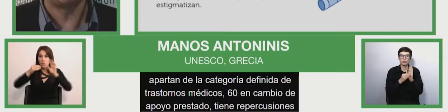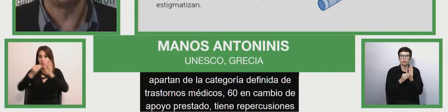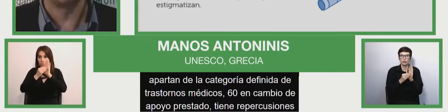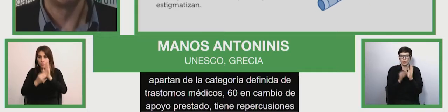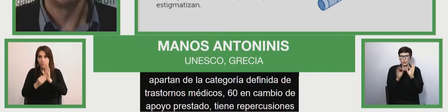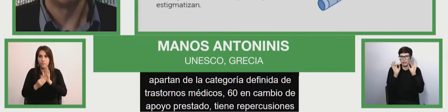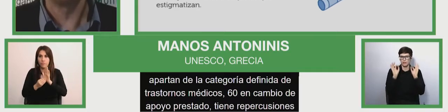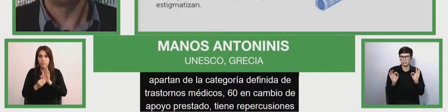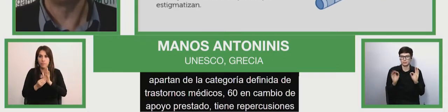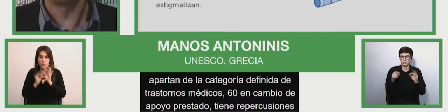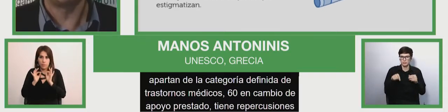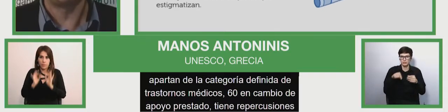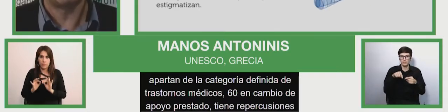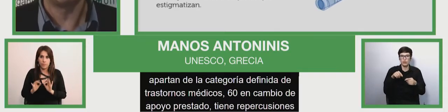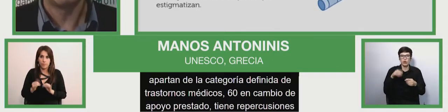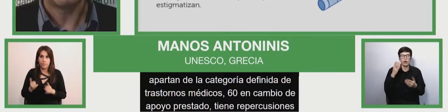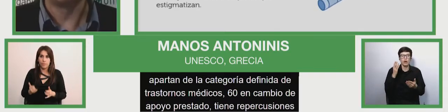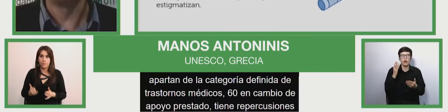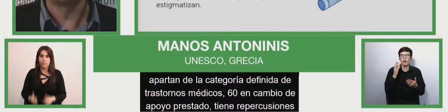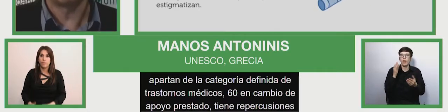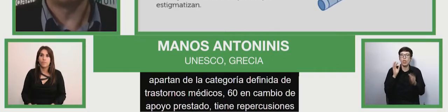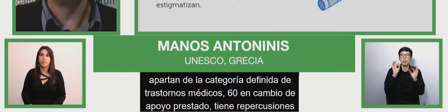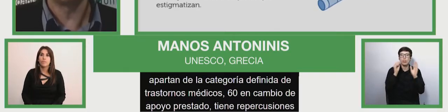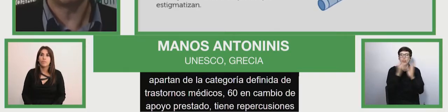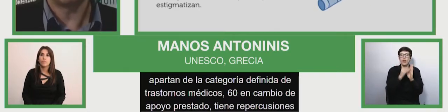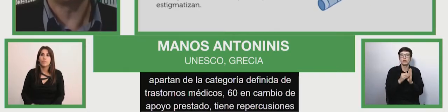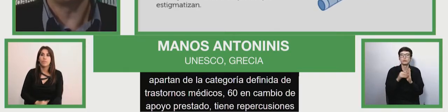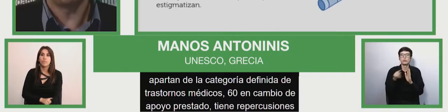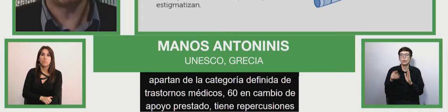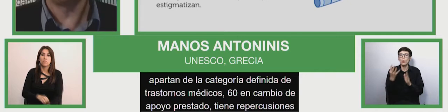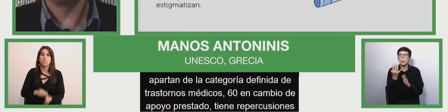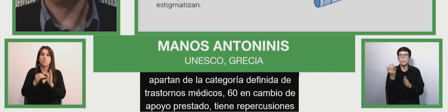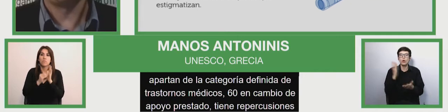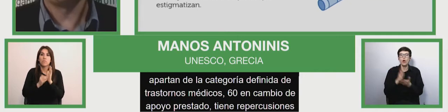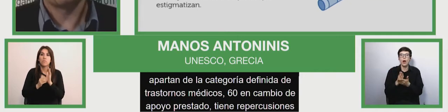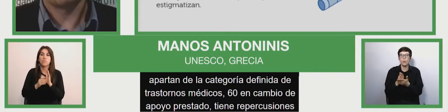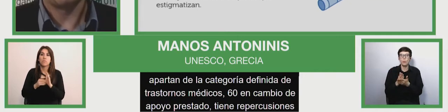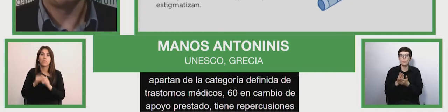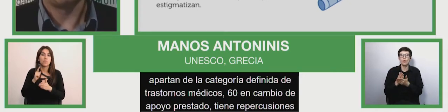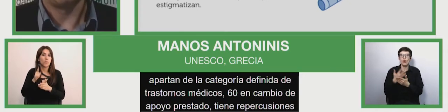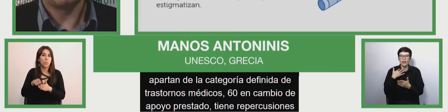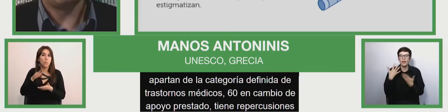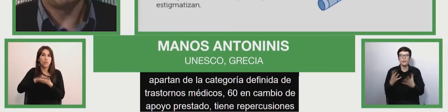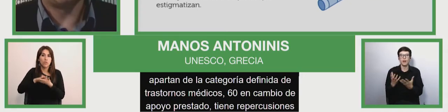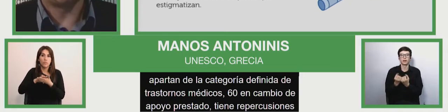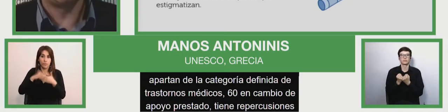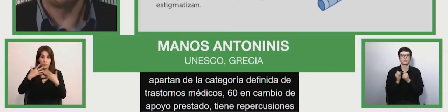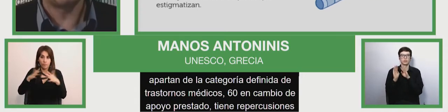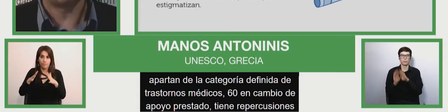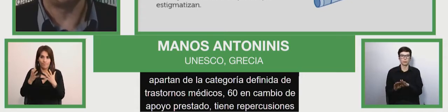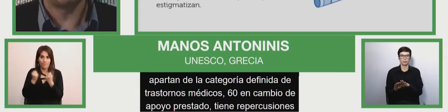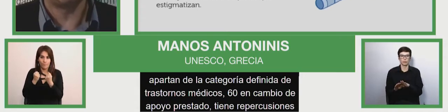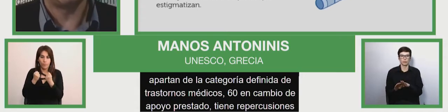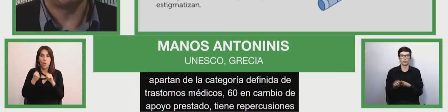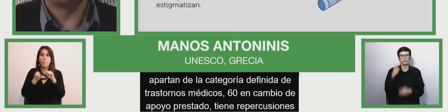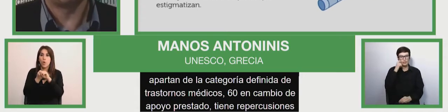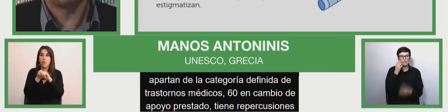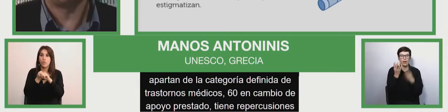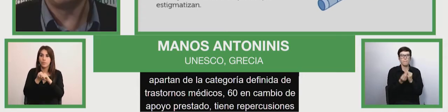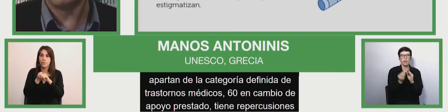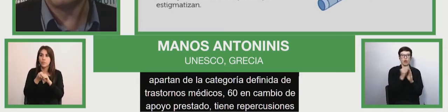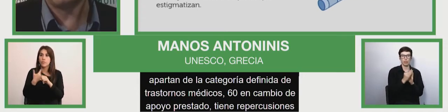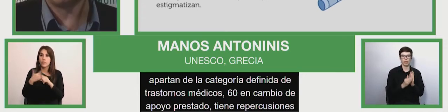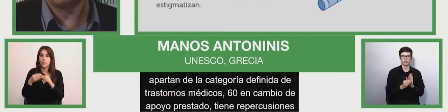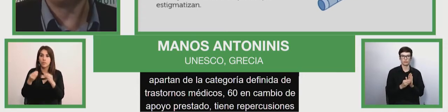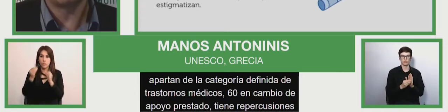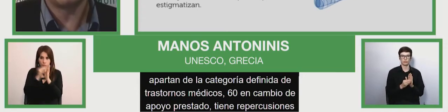específicos, los datos se refieren al número de alumnos que recibieron apoyo. La utilización de categorías de necesidades